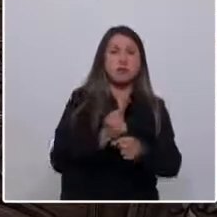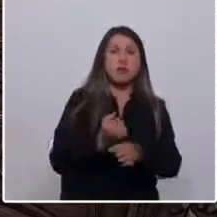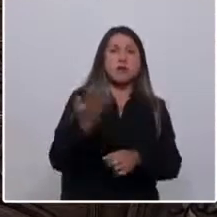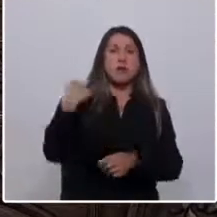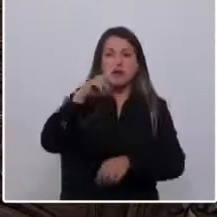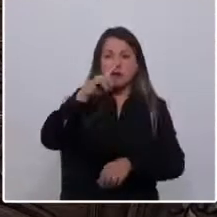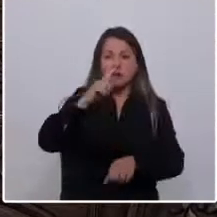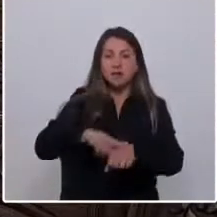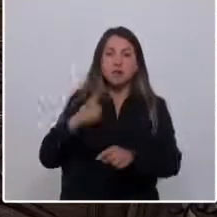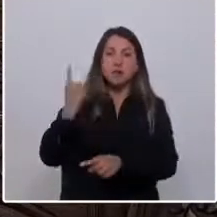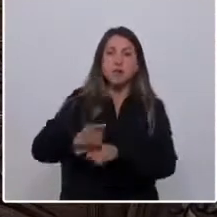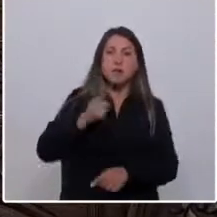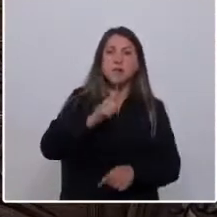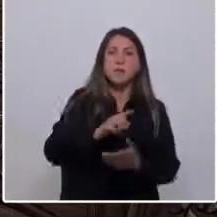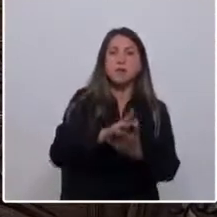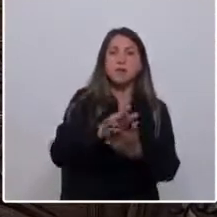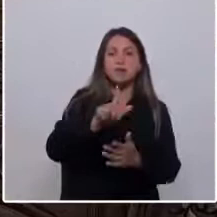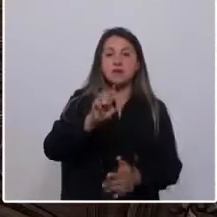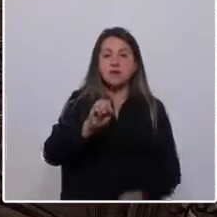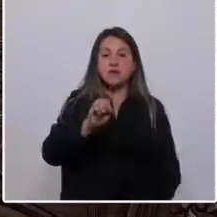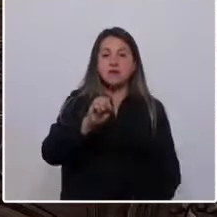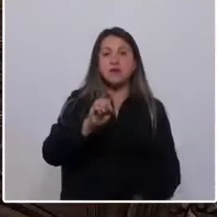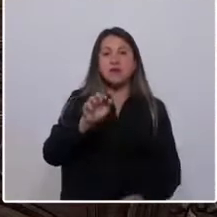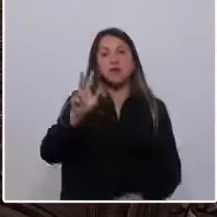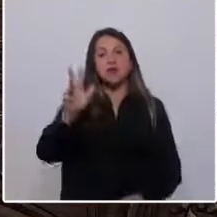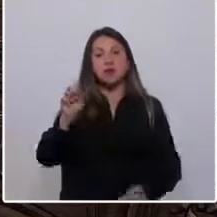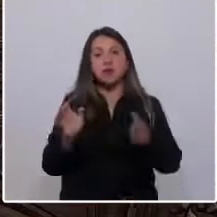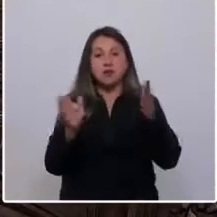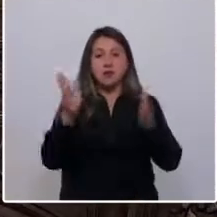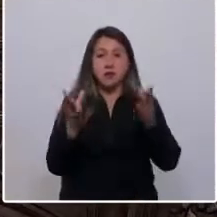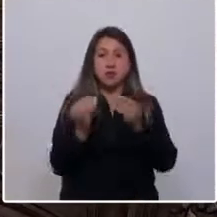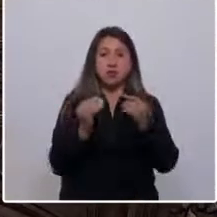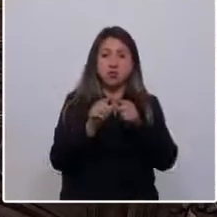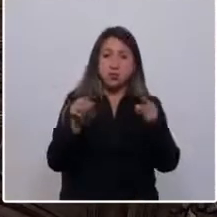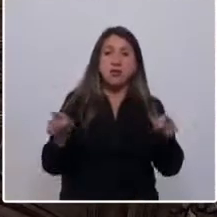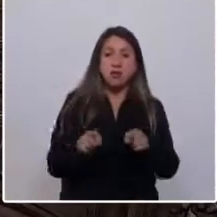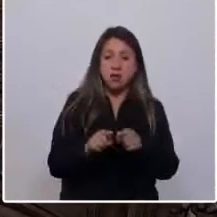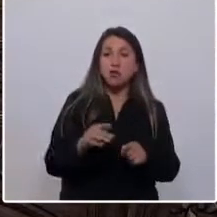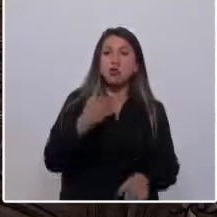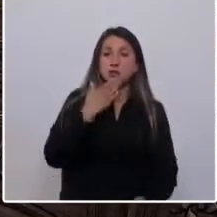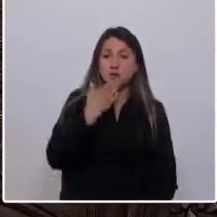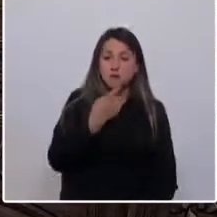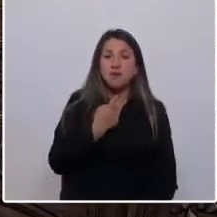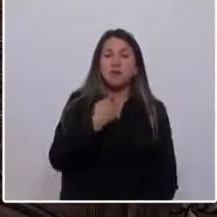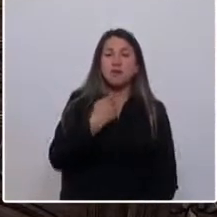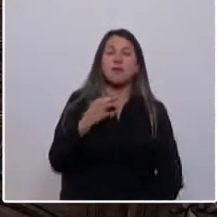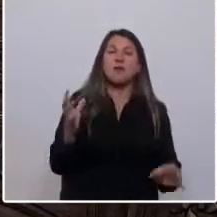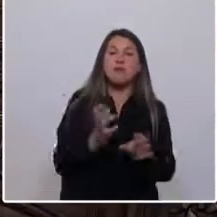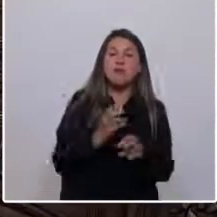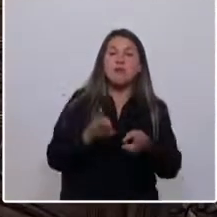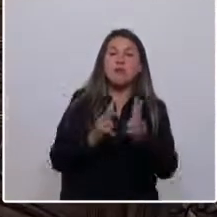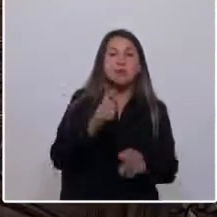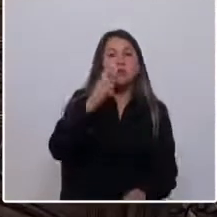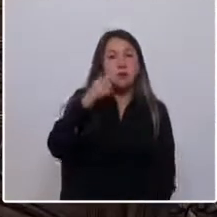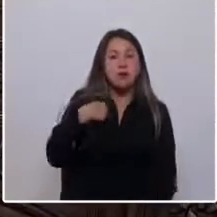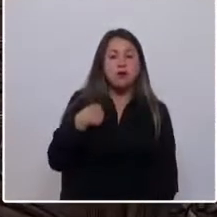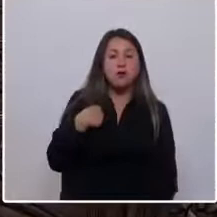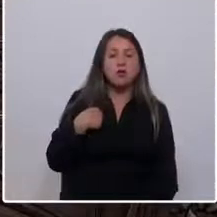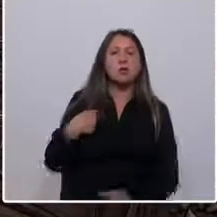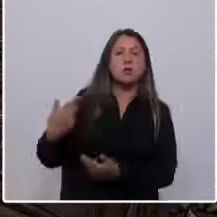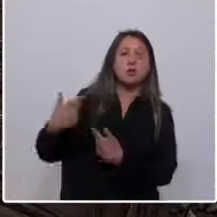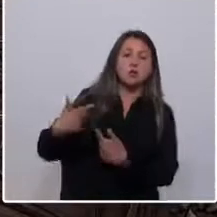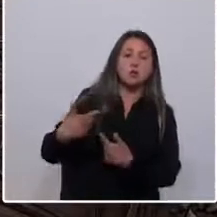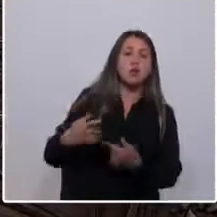país entre los años 1970 y 1990. Muchos de ellos también han sido víctimas de violaciones a los derechos humanos y los